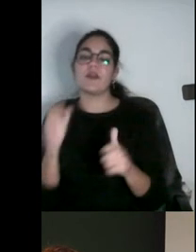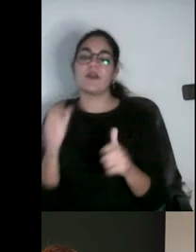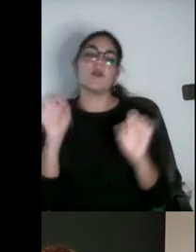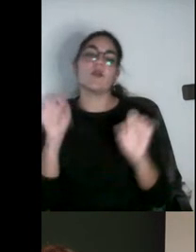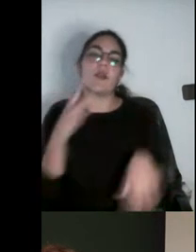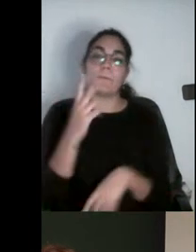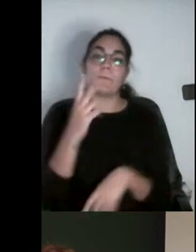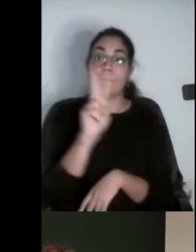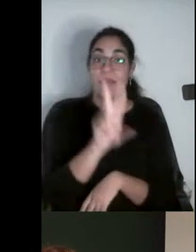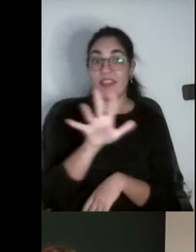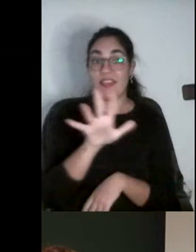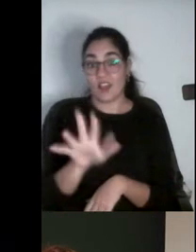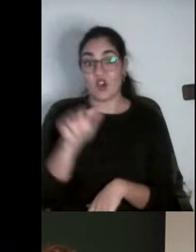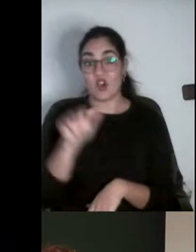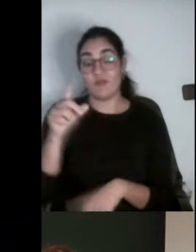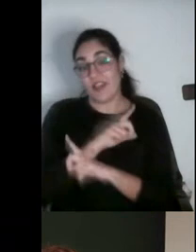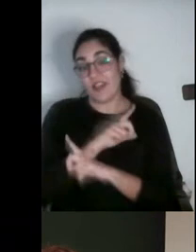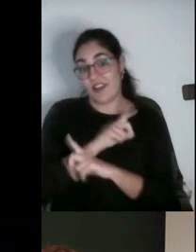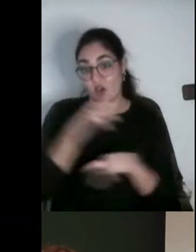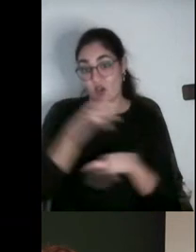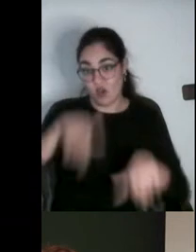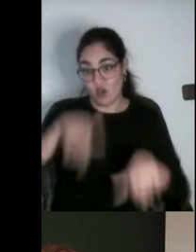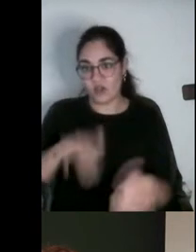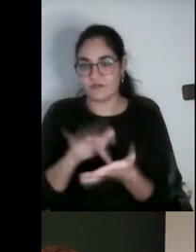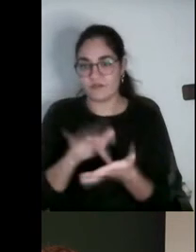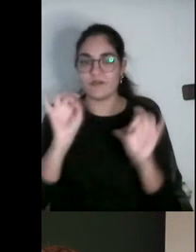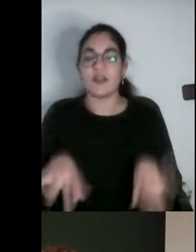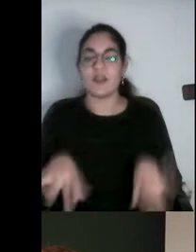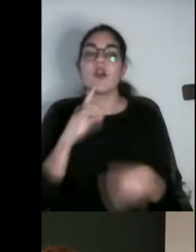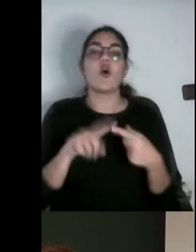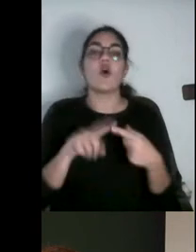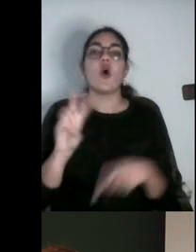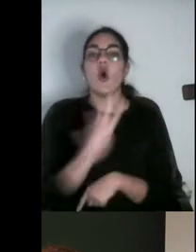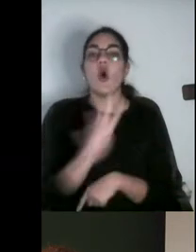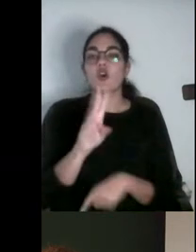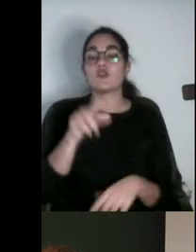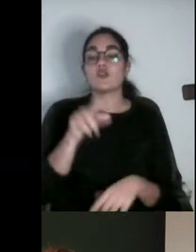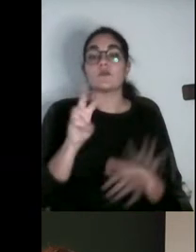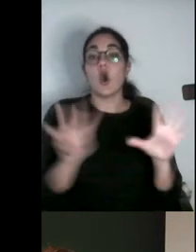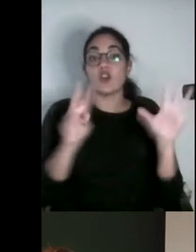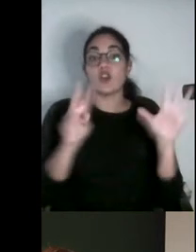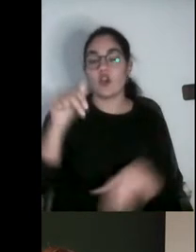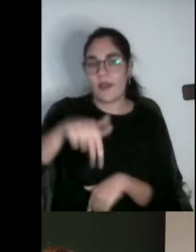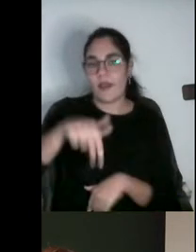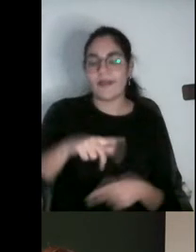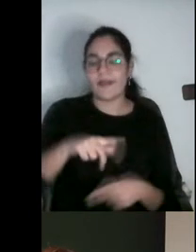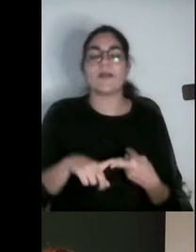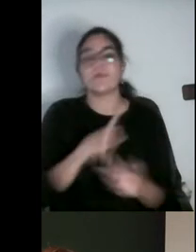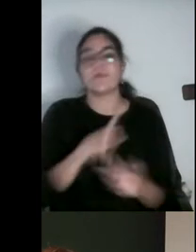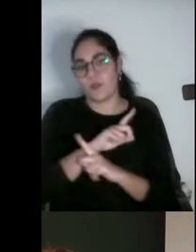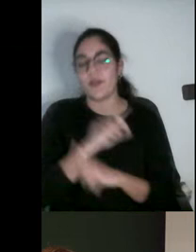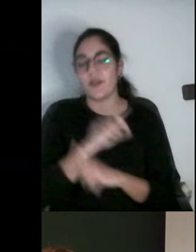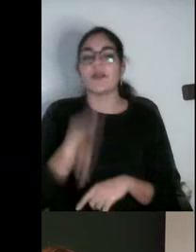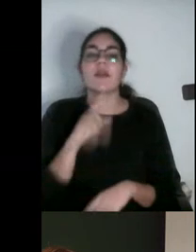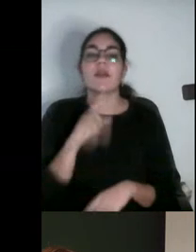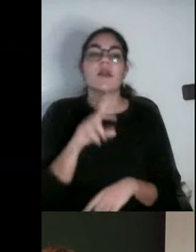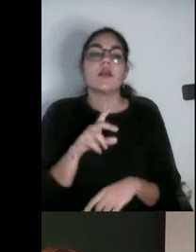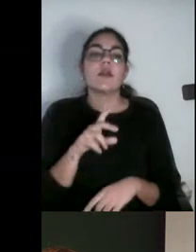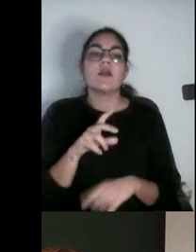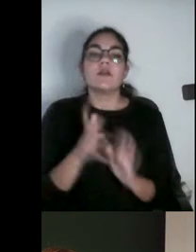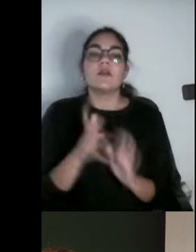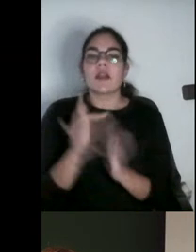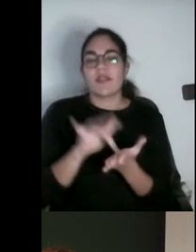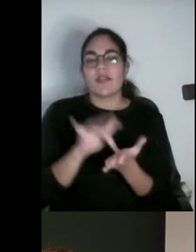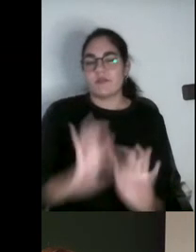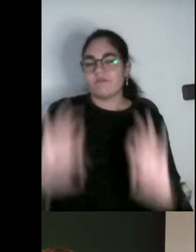hoy, por cierto, estamos conmemorando, el 8M, el 11F, etc. Ahí viene un listado de cuáles han sido los tipos de